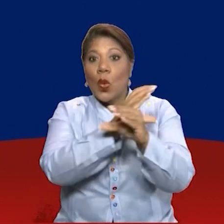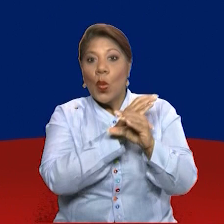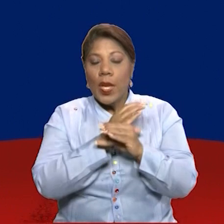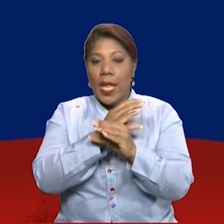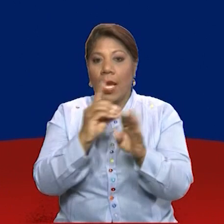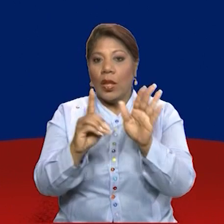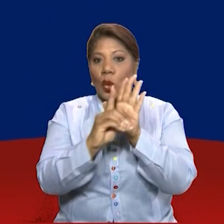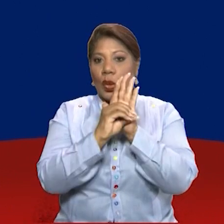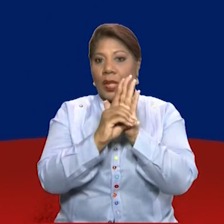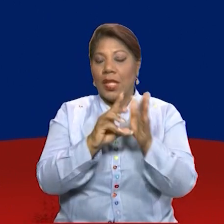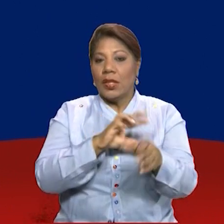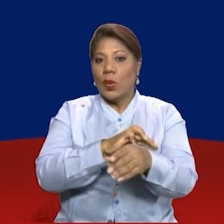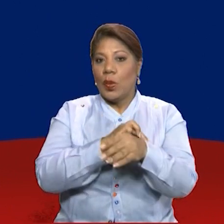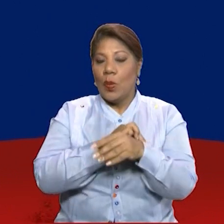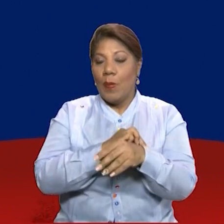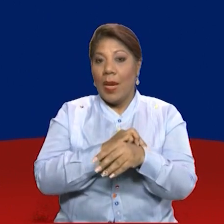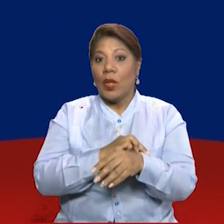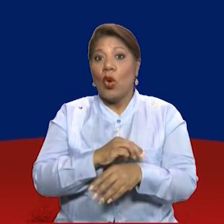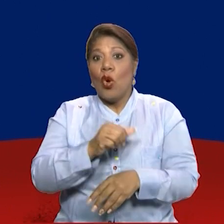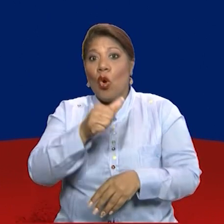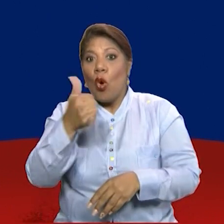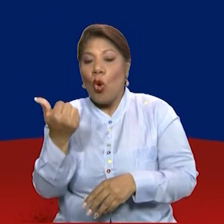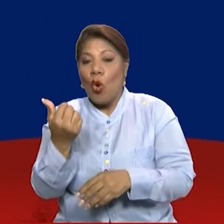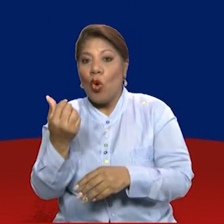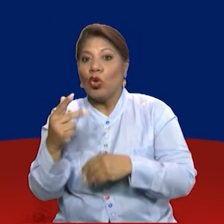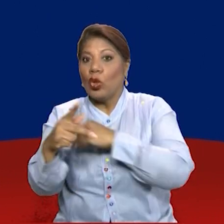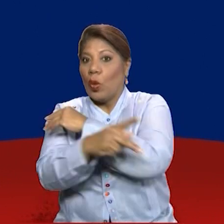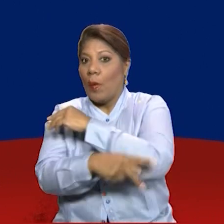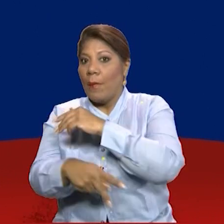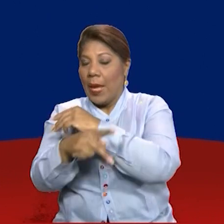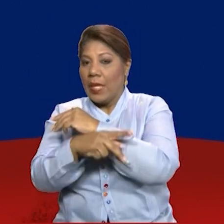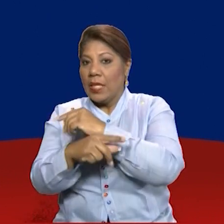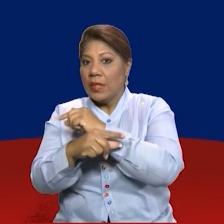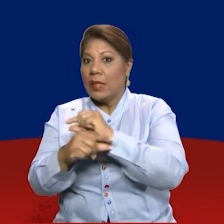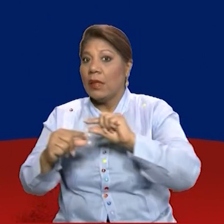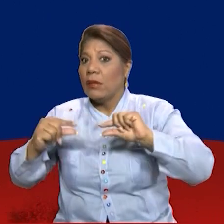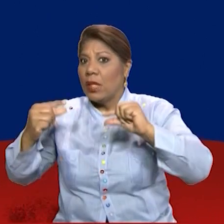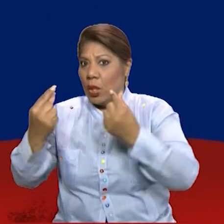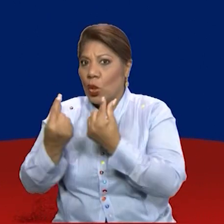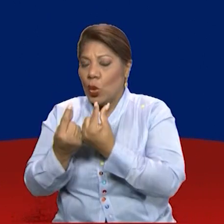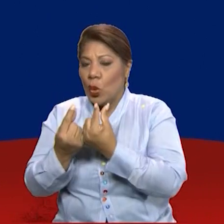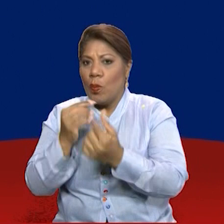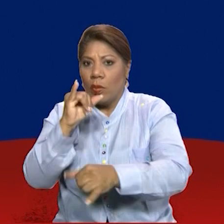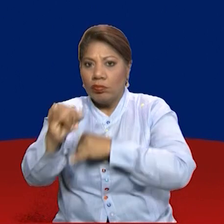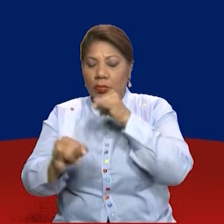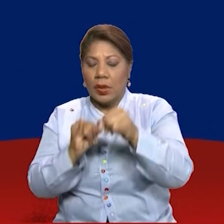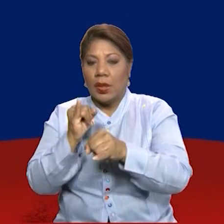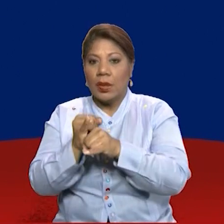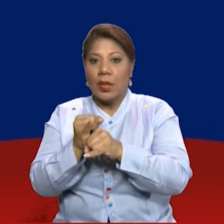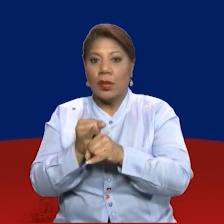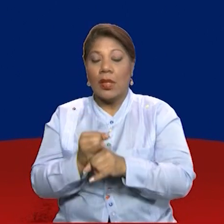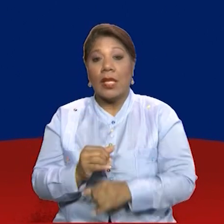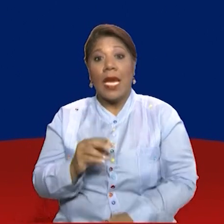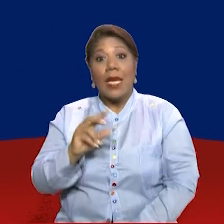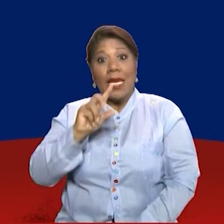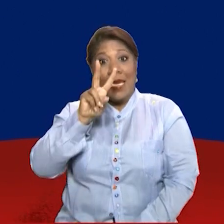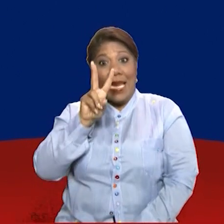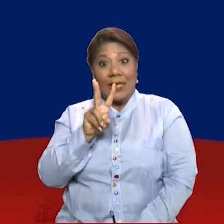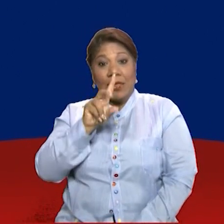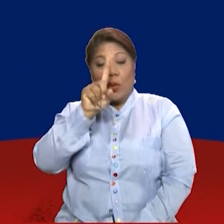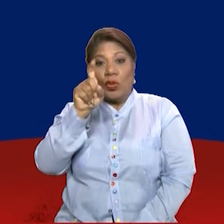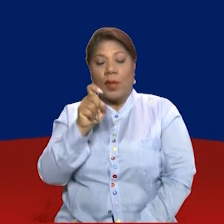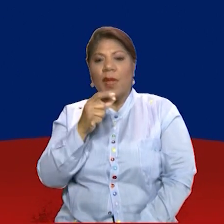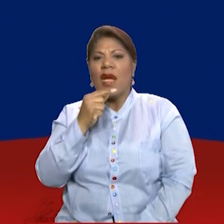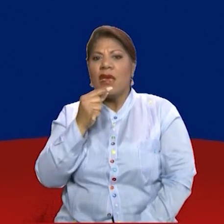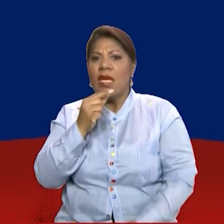humanos con los organismos internacionales. Y en la siguiente pregunta es, ¿quiénes tienen el deber de proteger tus